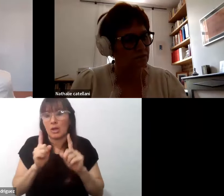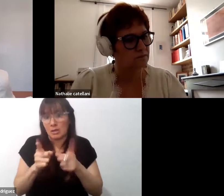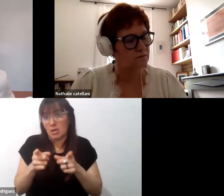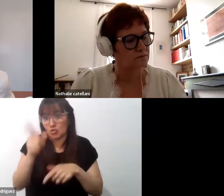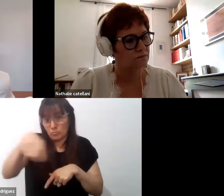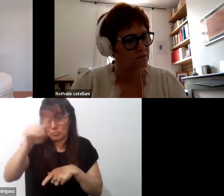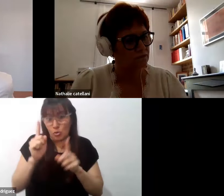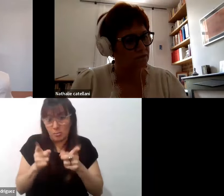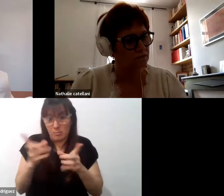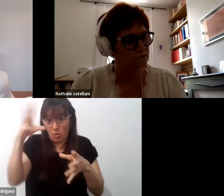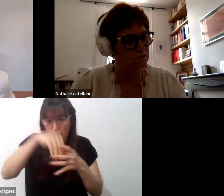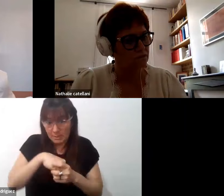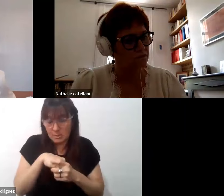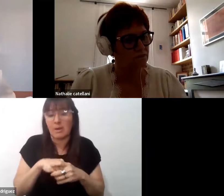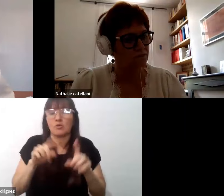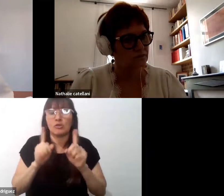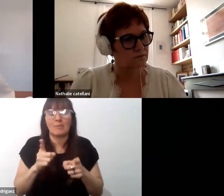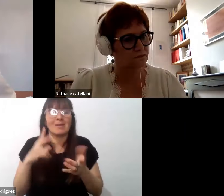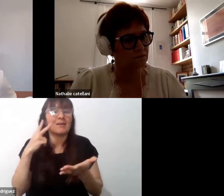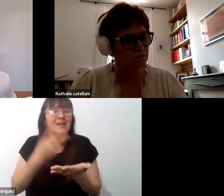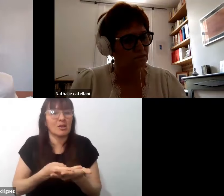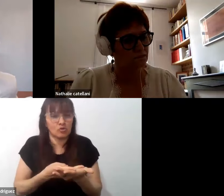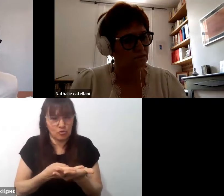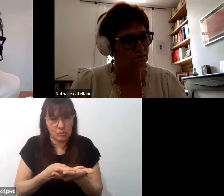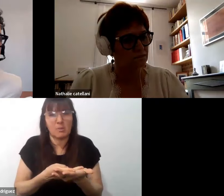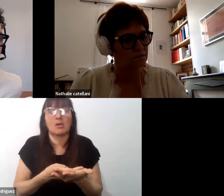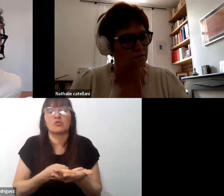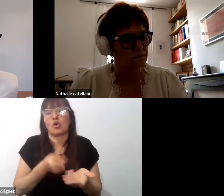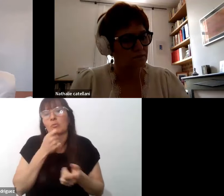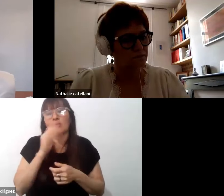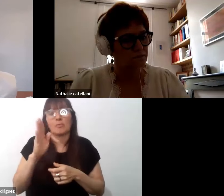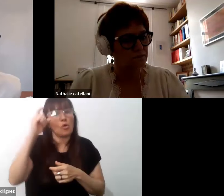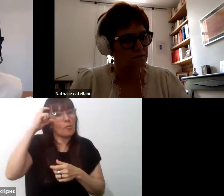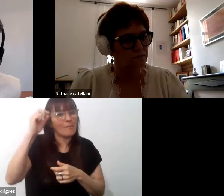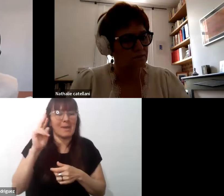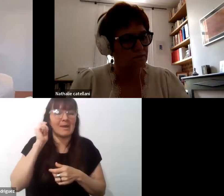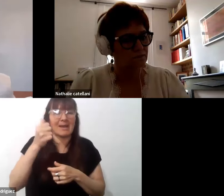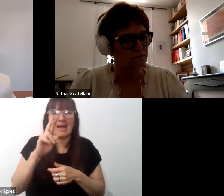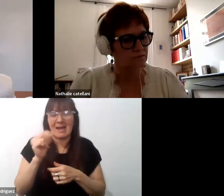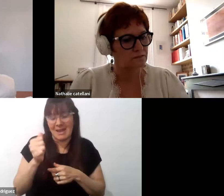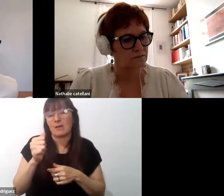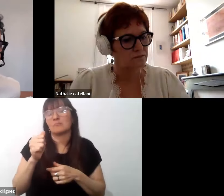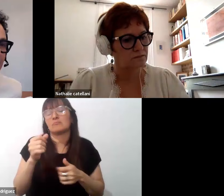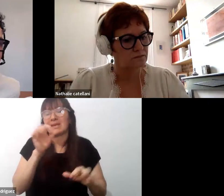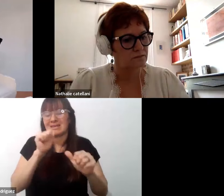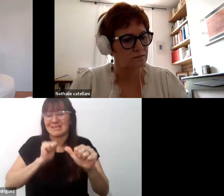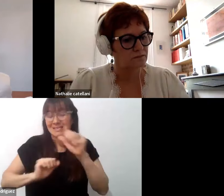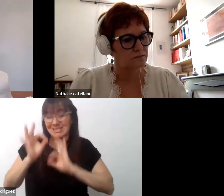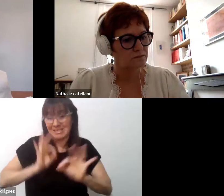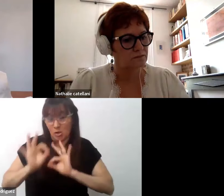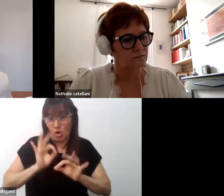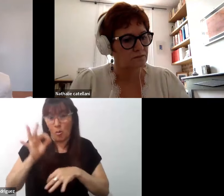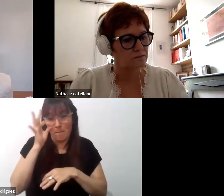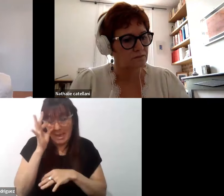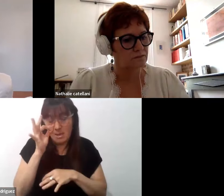El reconocimiento de Carlos Vergara a principios del siglo XX, de Luis Iglesias,